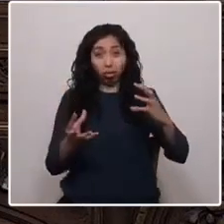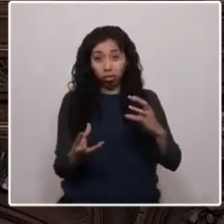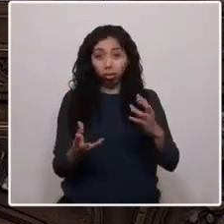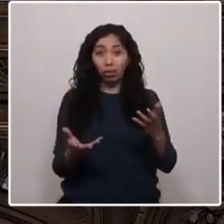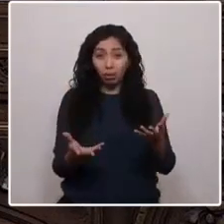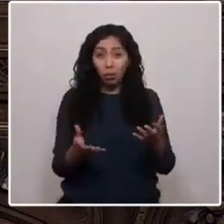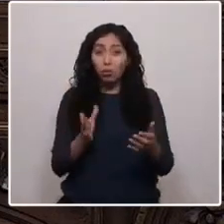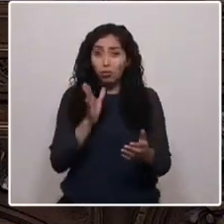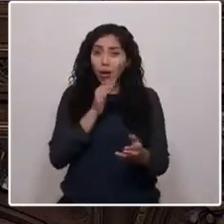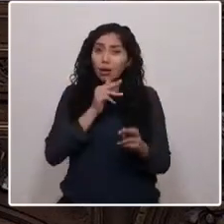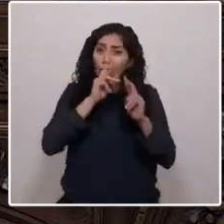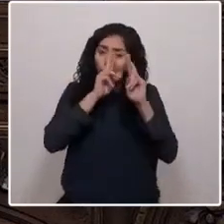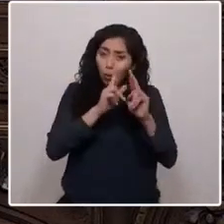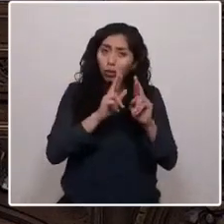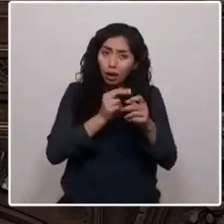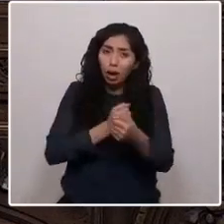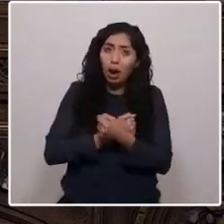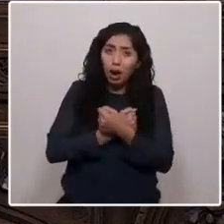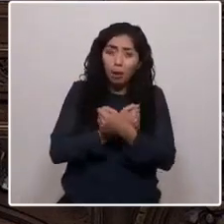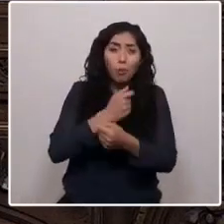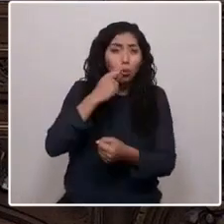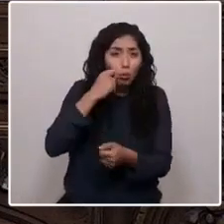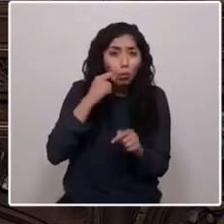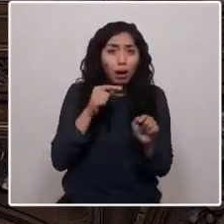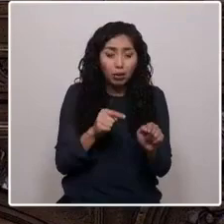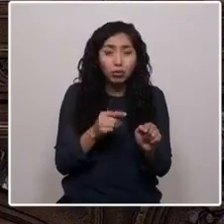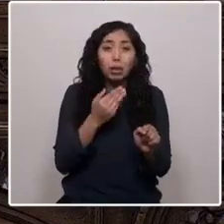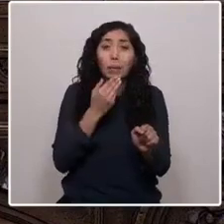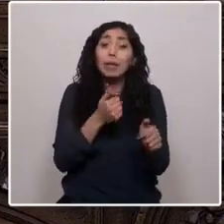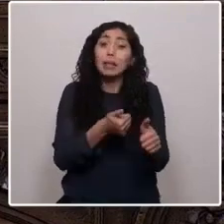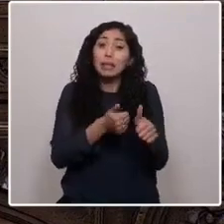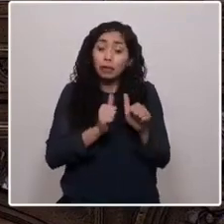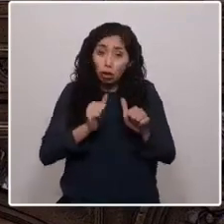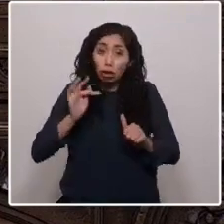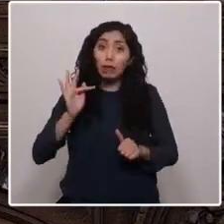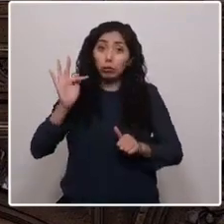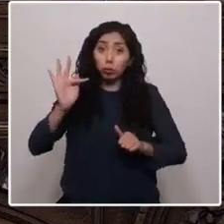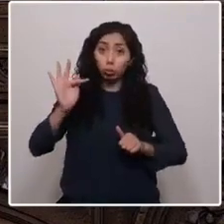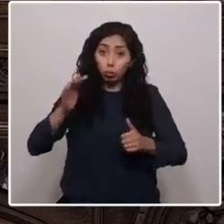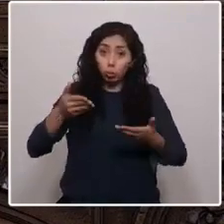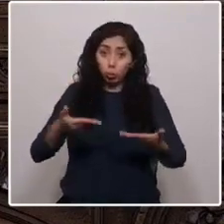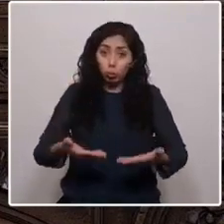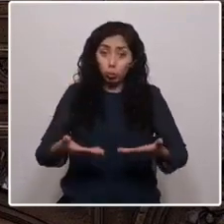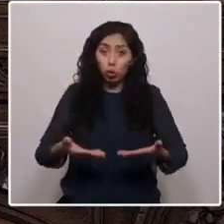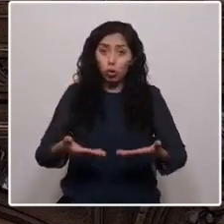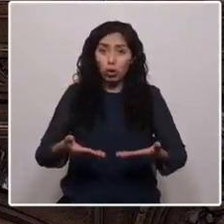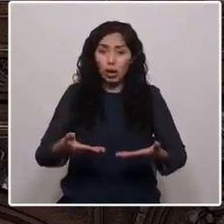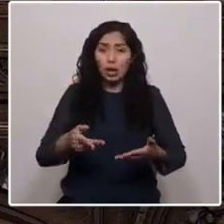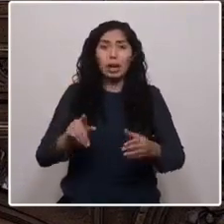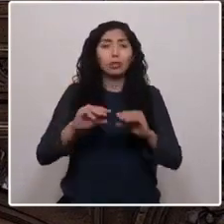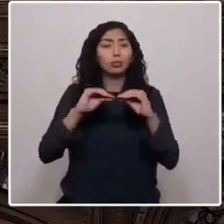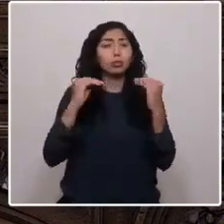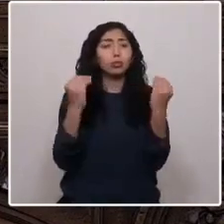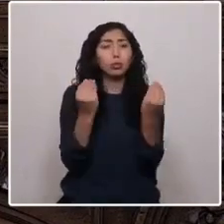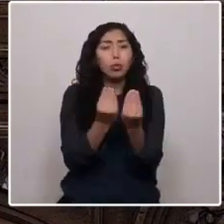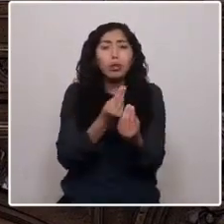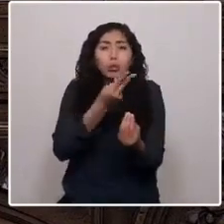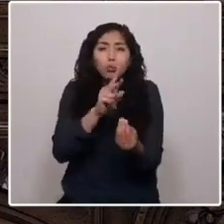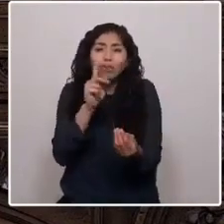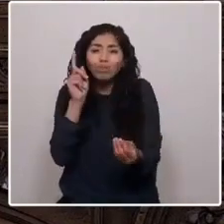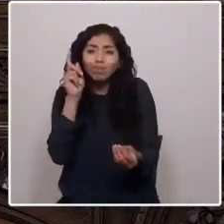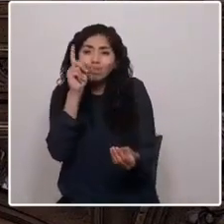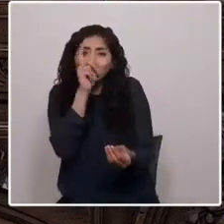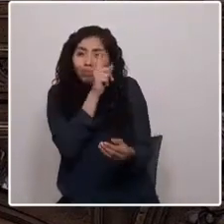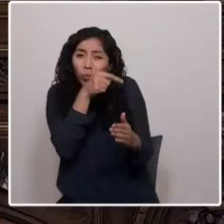al clamor humano ni a los desafíos del futuro presente en su total complejidad, la